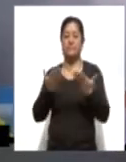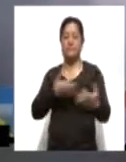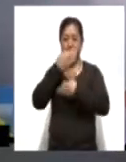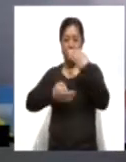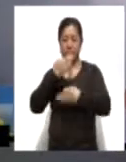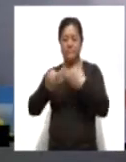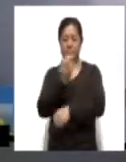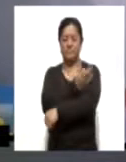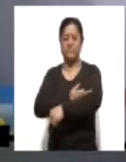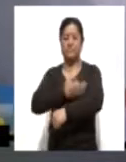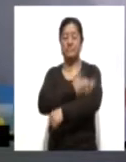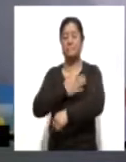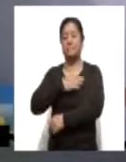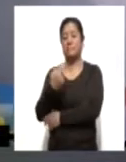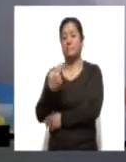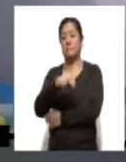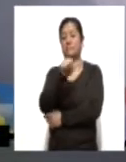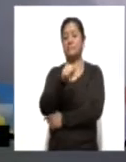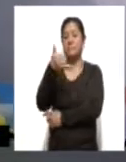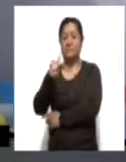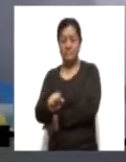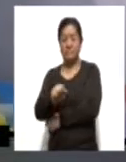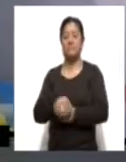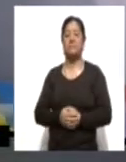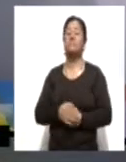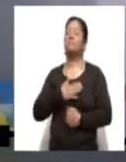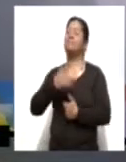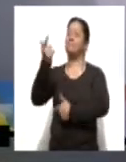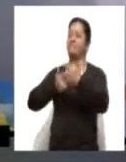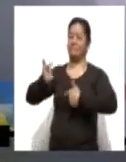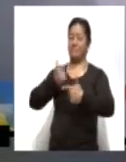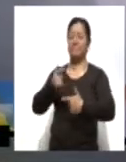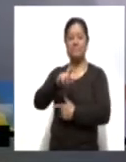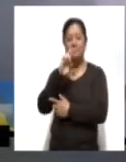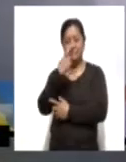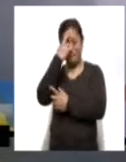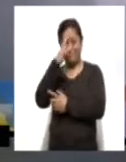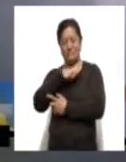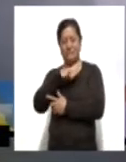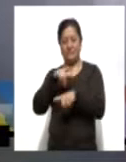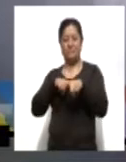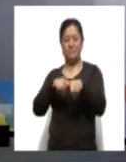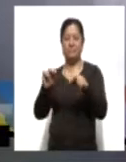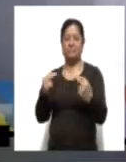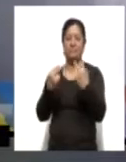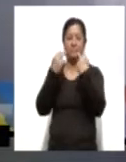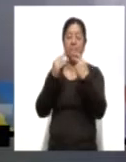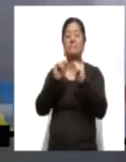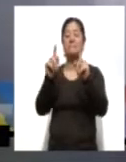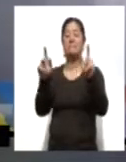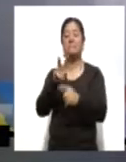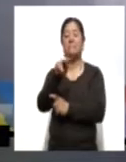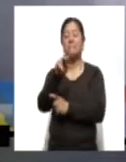de Ahora Noticias. Mi nombre es Aislet Lira y lo recibo y les recuerdo que puede seguir nuestra transmisión a través de la señal